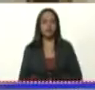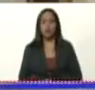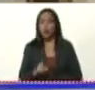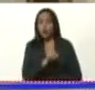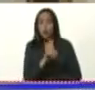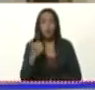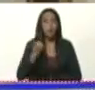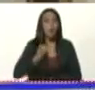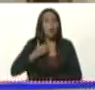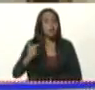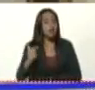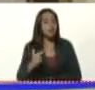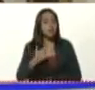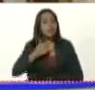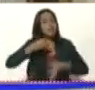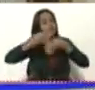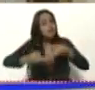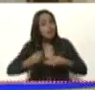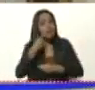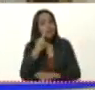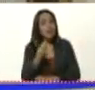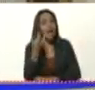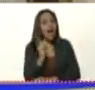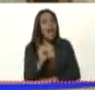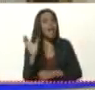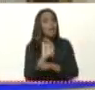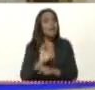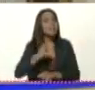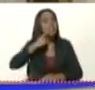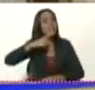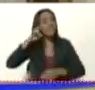cosa, sigo insistiendo, es una crisis verdadera.